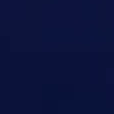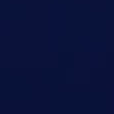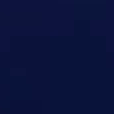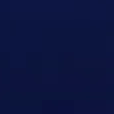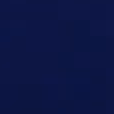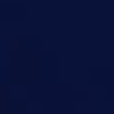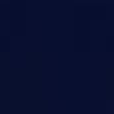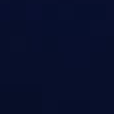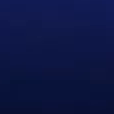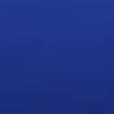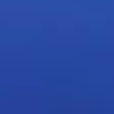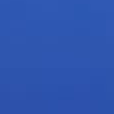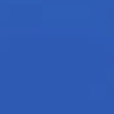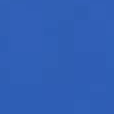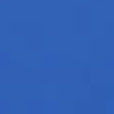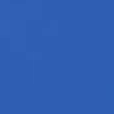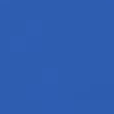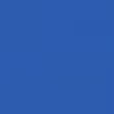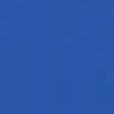¡Suscríbete al ¡Suscríbete al